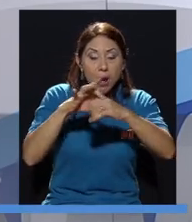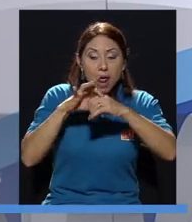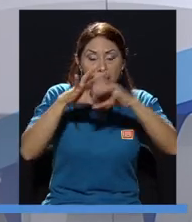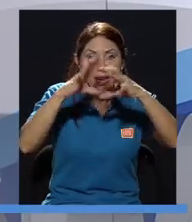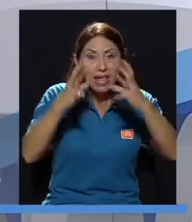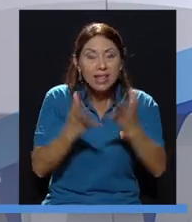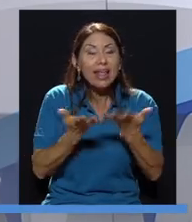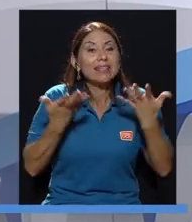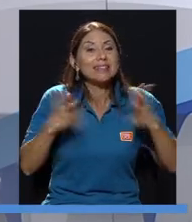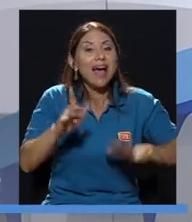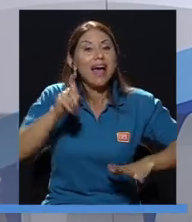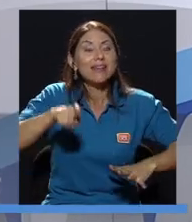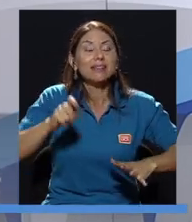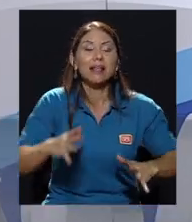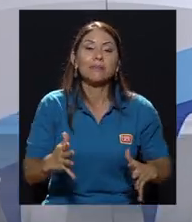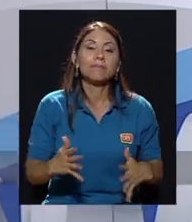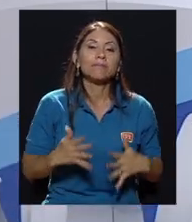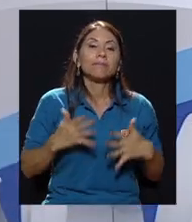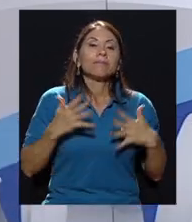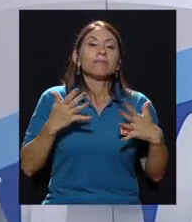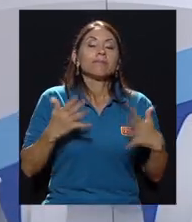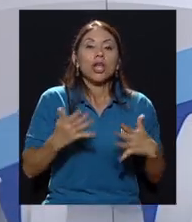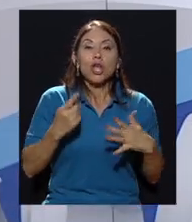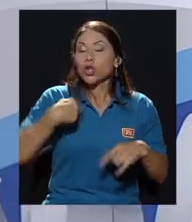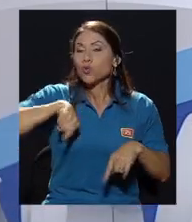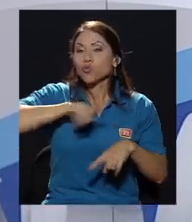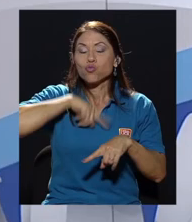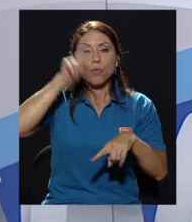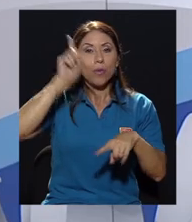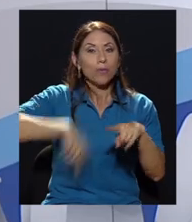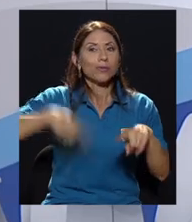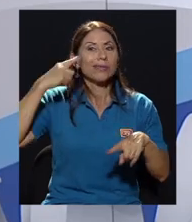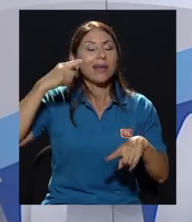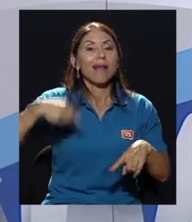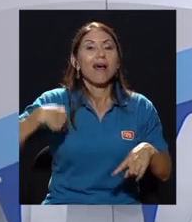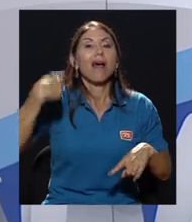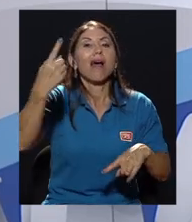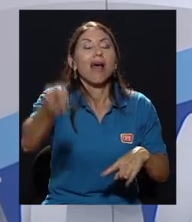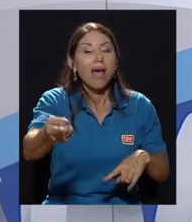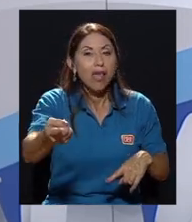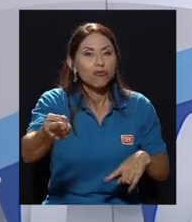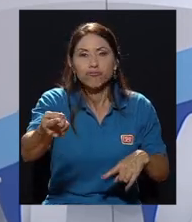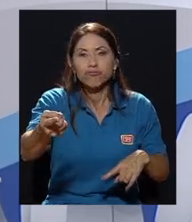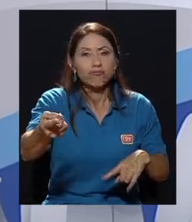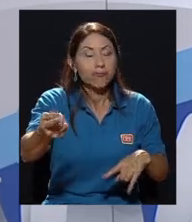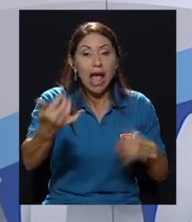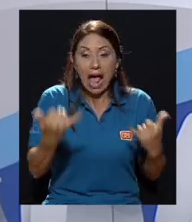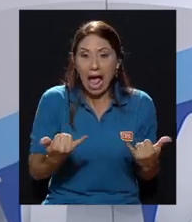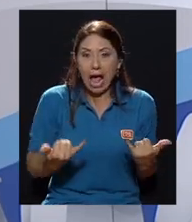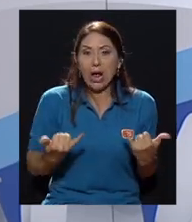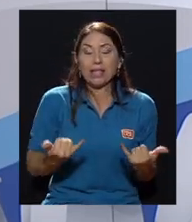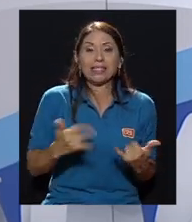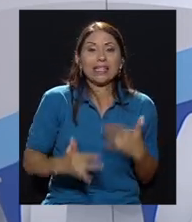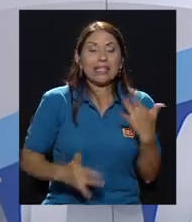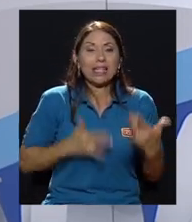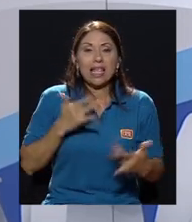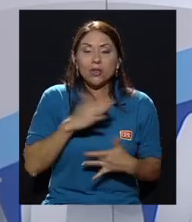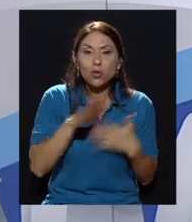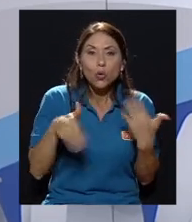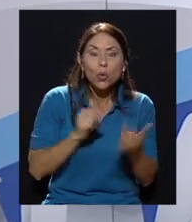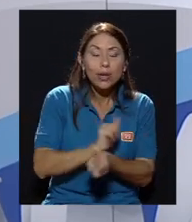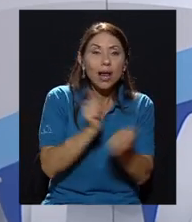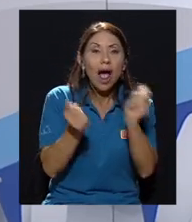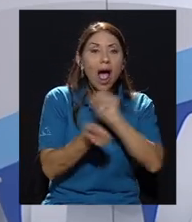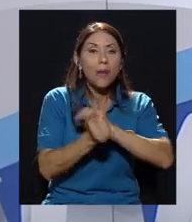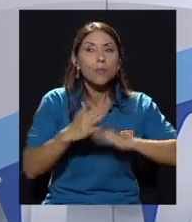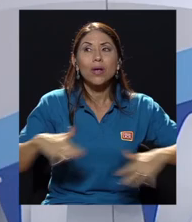necesita un respiro ya. No podemos pensar en los años que vienen. Ahorita estamos sintiendo todo el cambio que tenemos